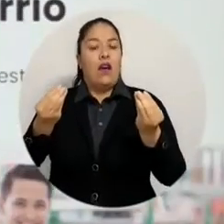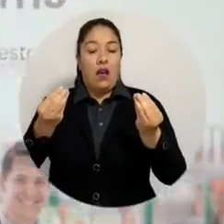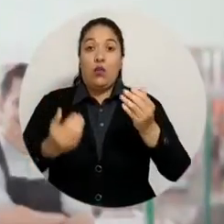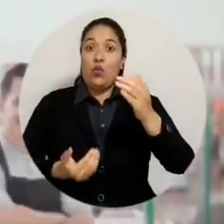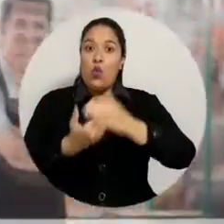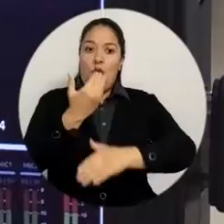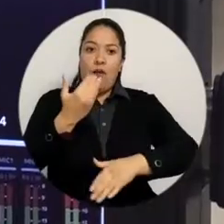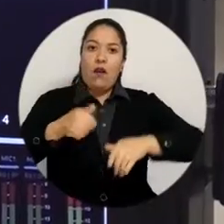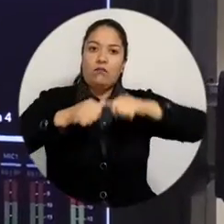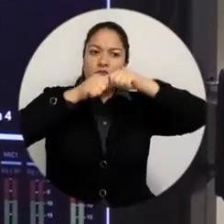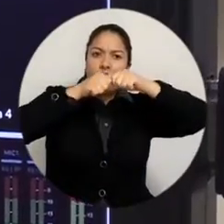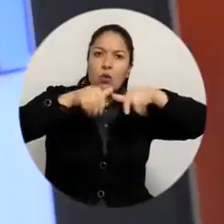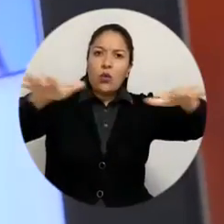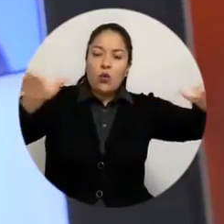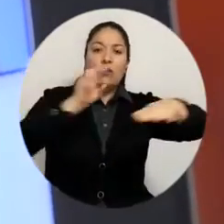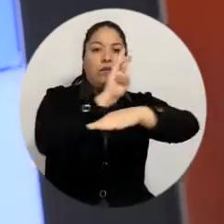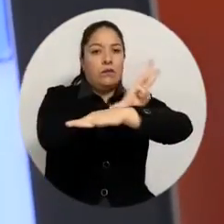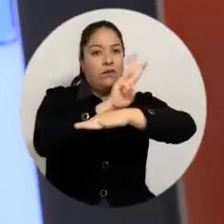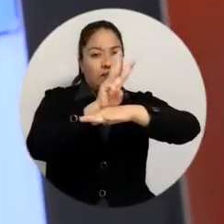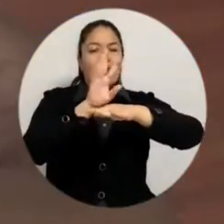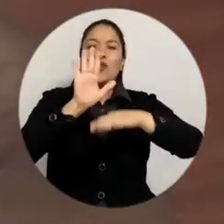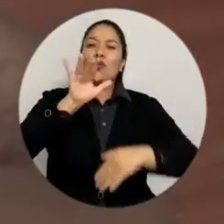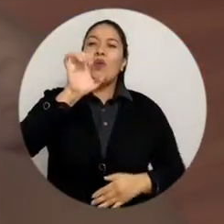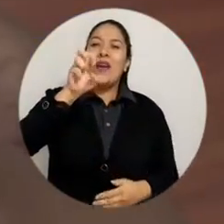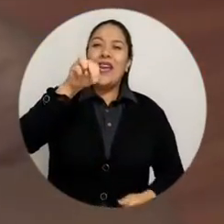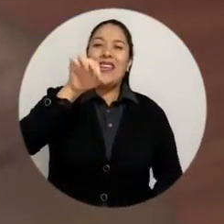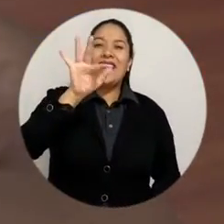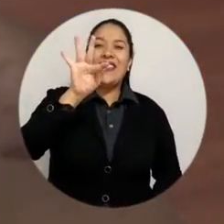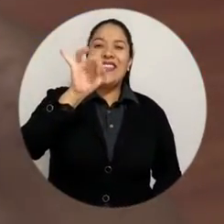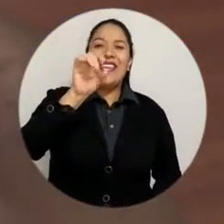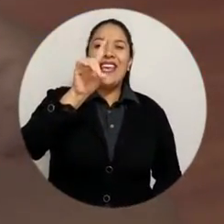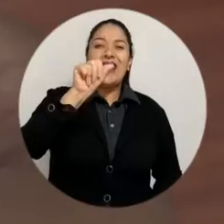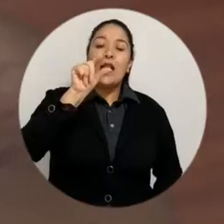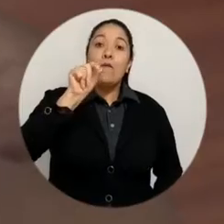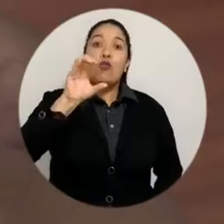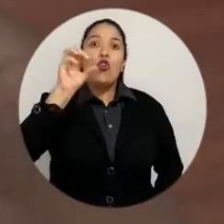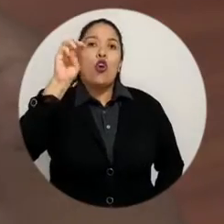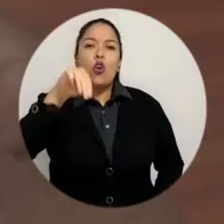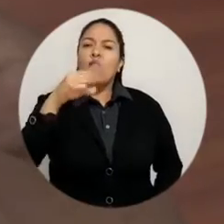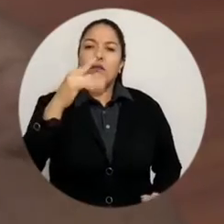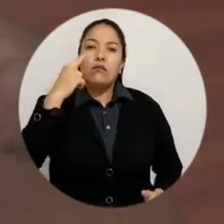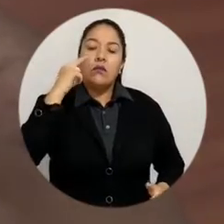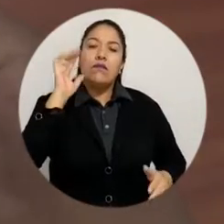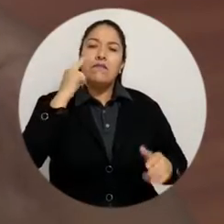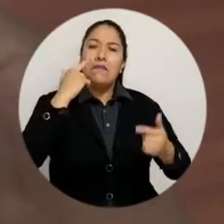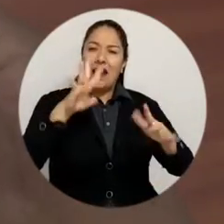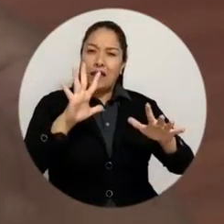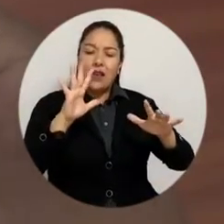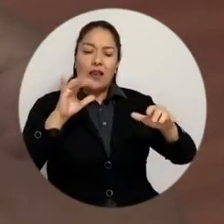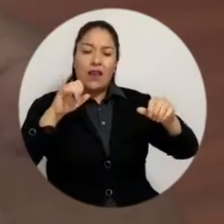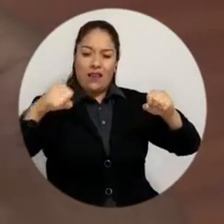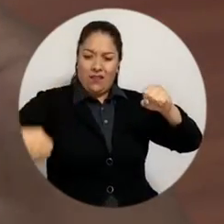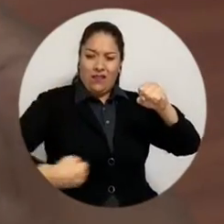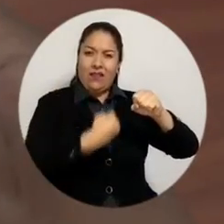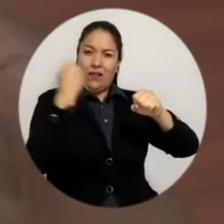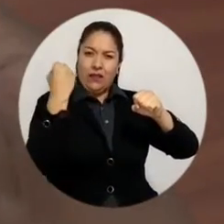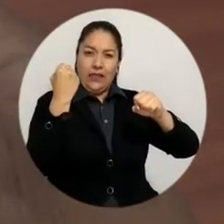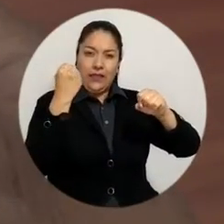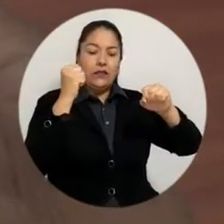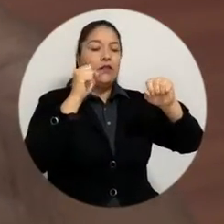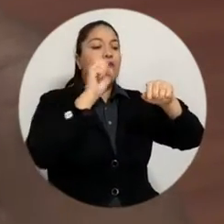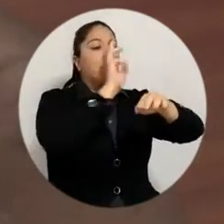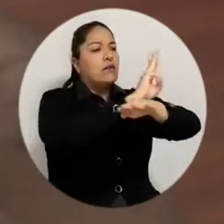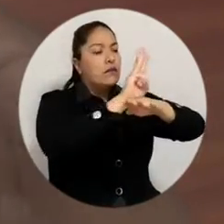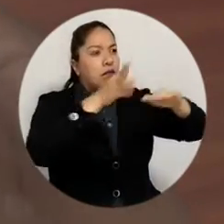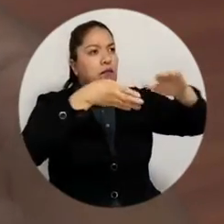la plataforma digital Entienda.co, un novedoso supermercado online de tiendas de barrio que cuenta con el respaldo de la